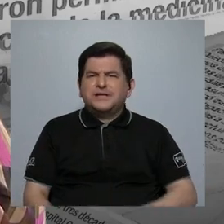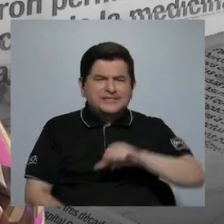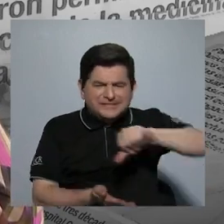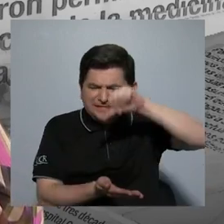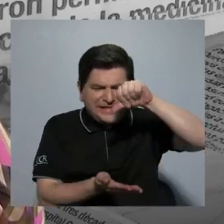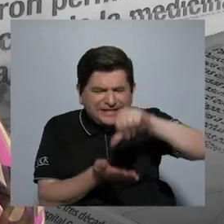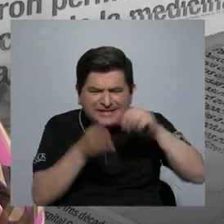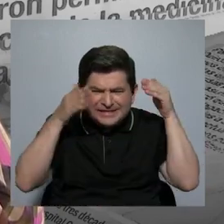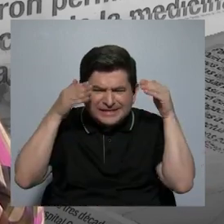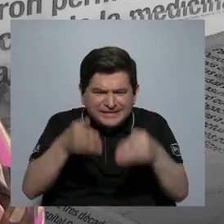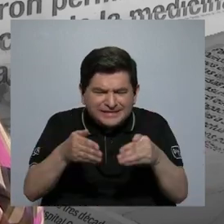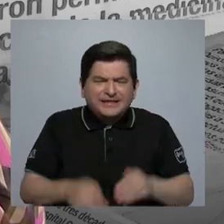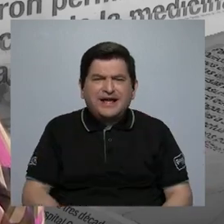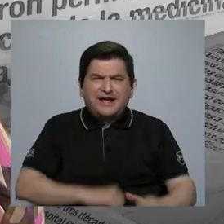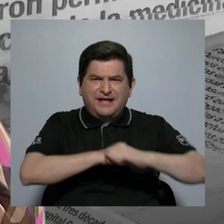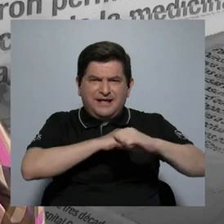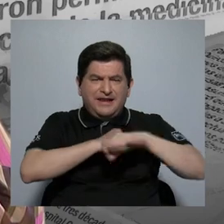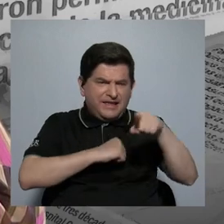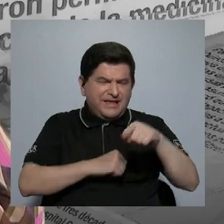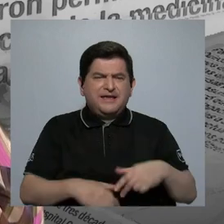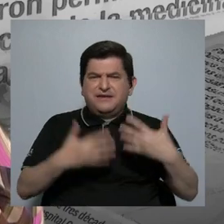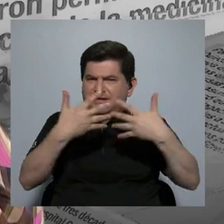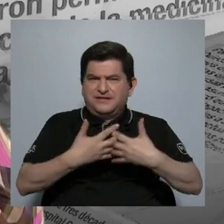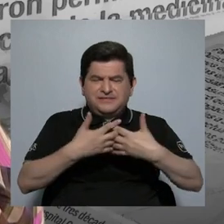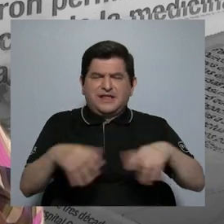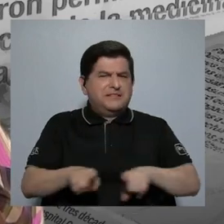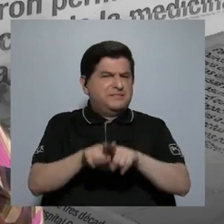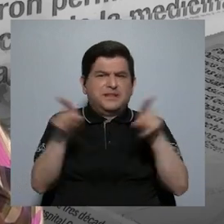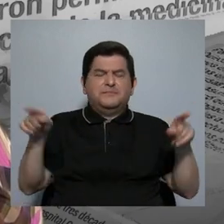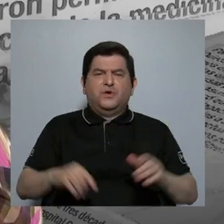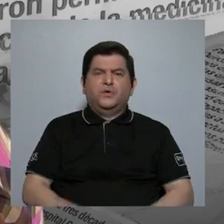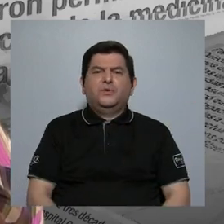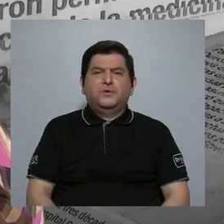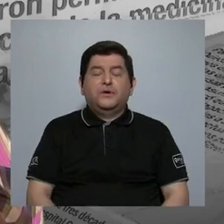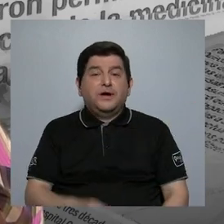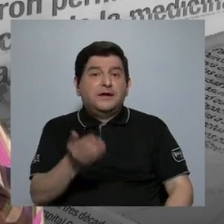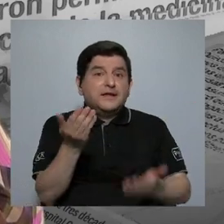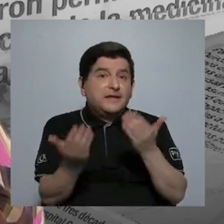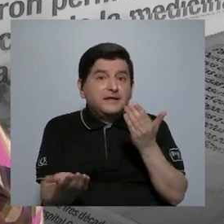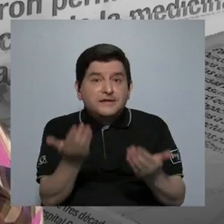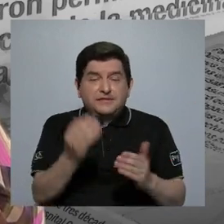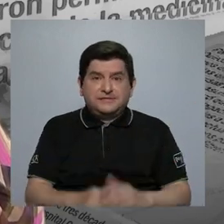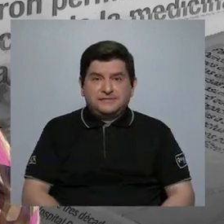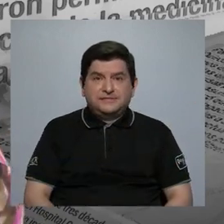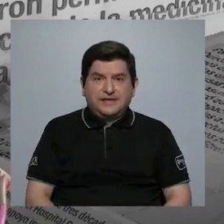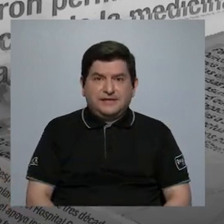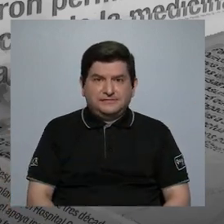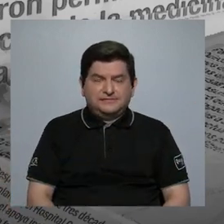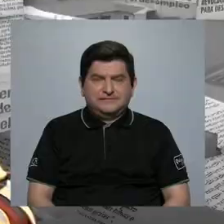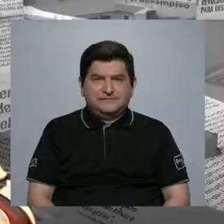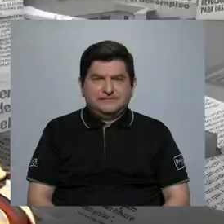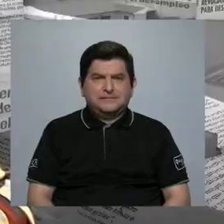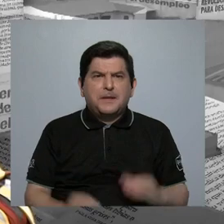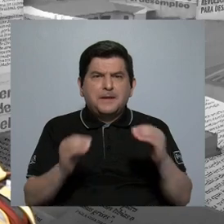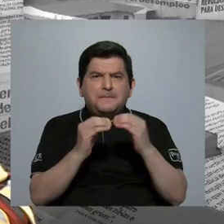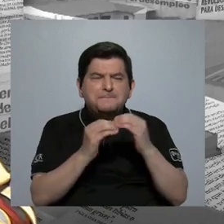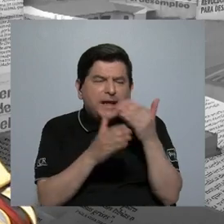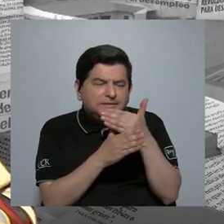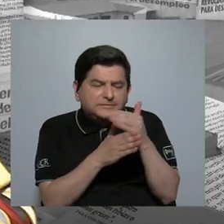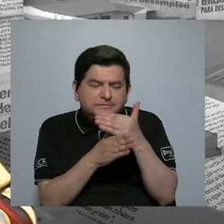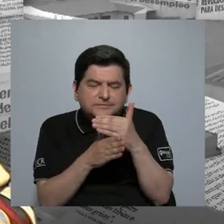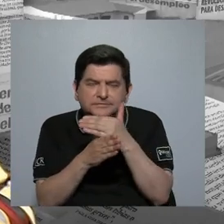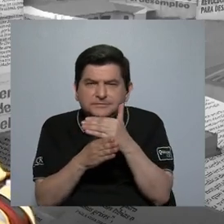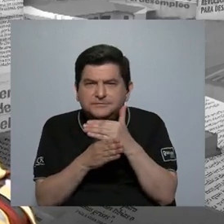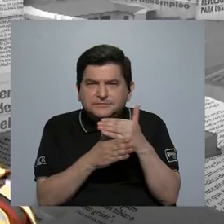una concentración de la pauta en Tribisión. Eso no es tampoco. Tal vez un poco de que hay una mayor